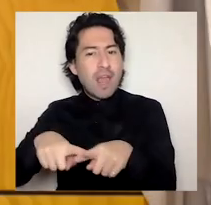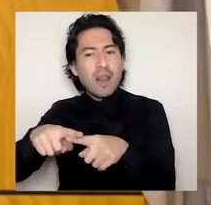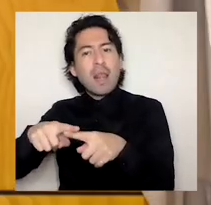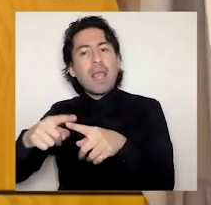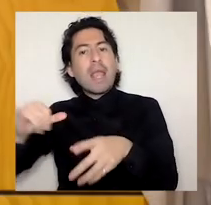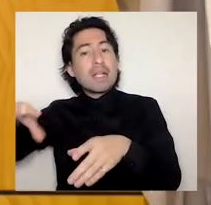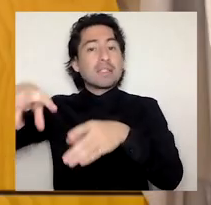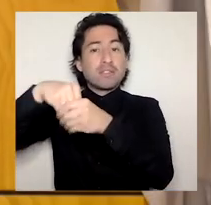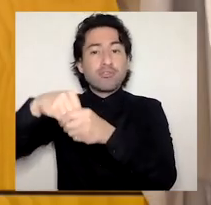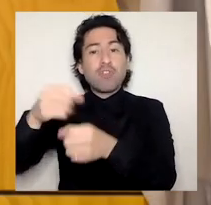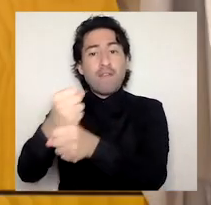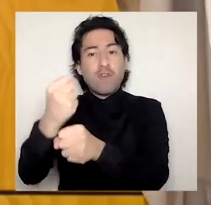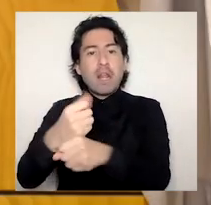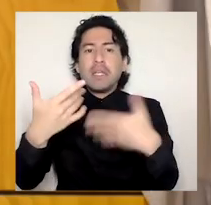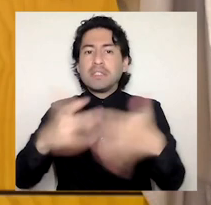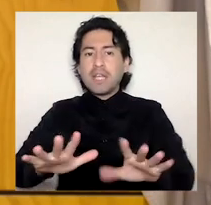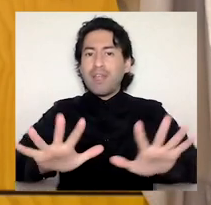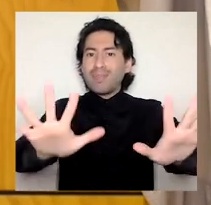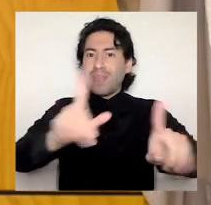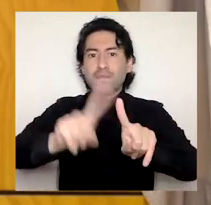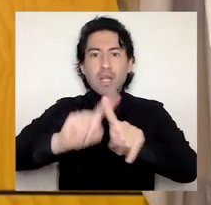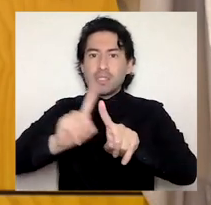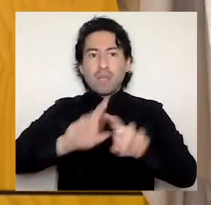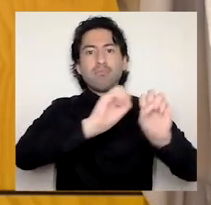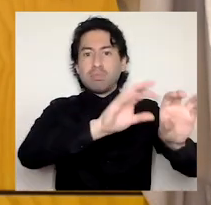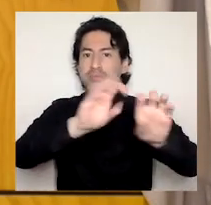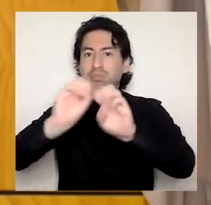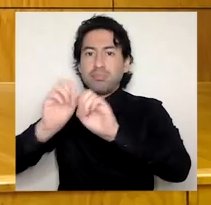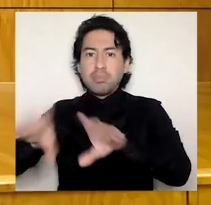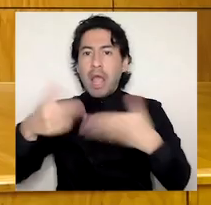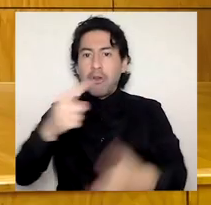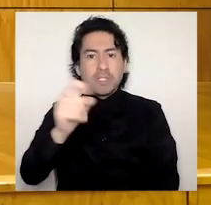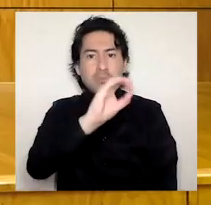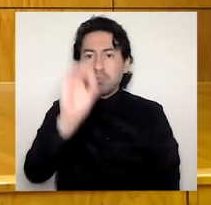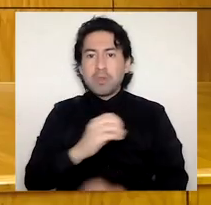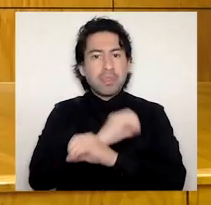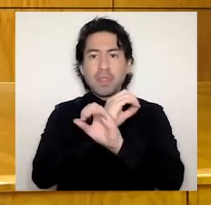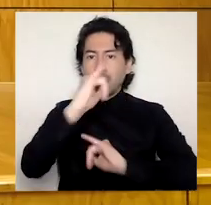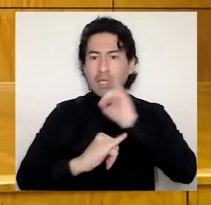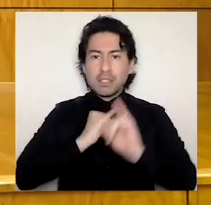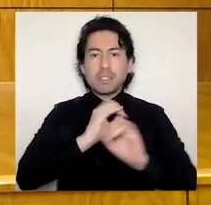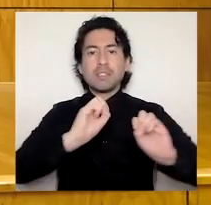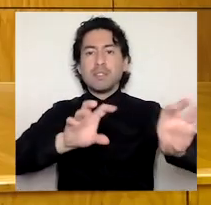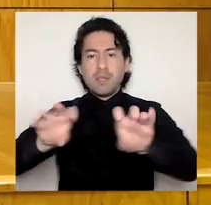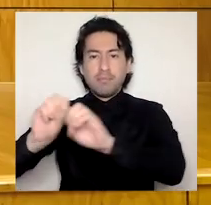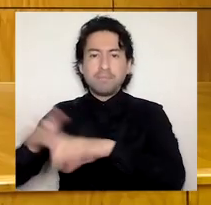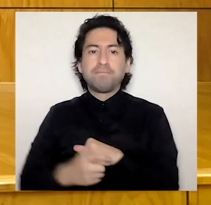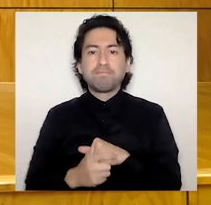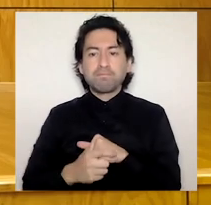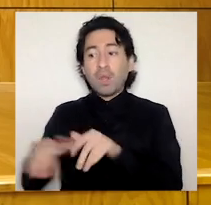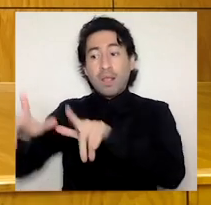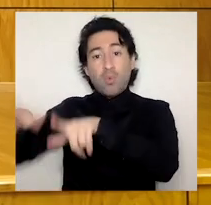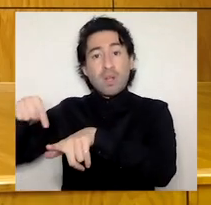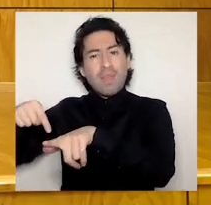cumplieron su décima versión impartida completamente a distancia. A través de la Unidad